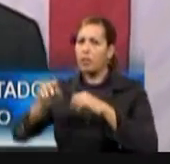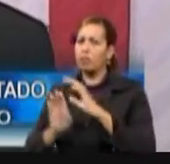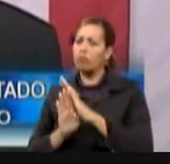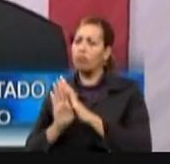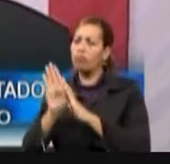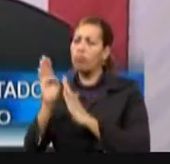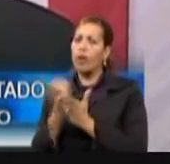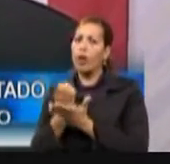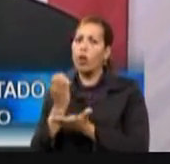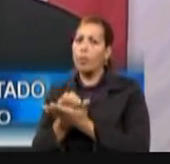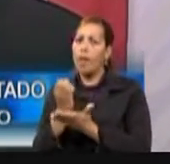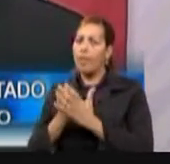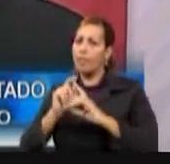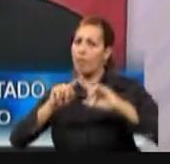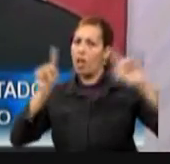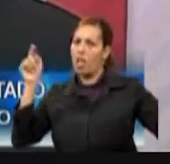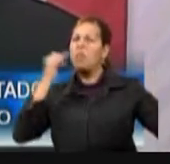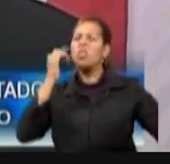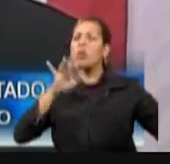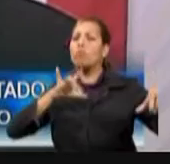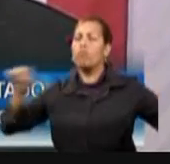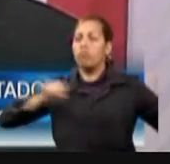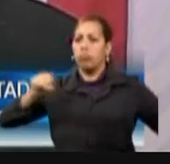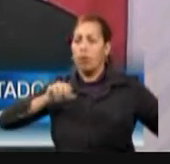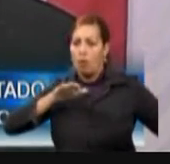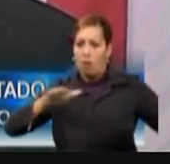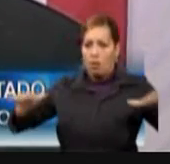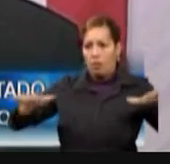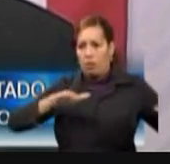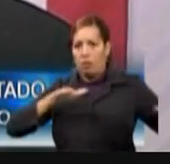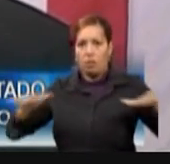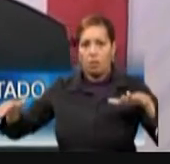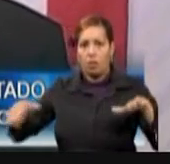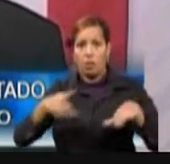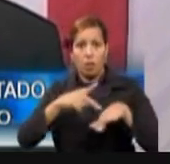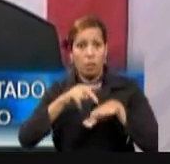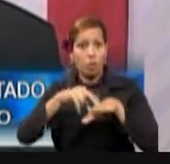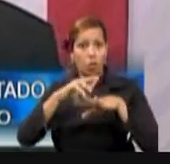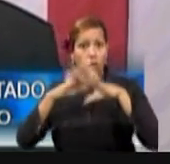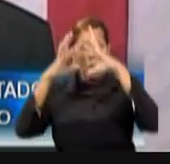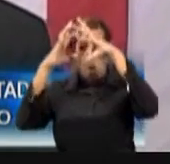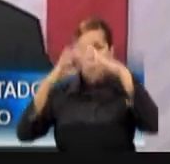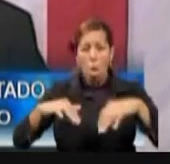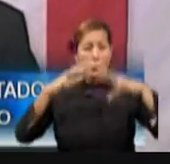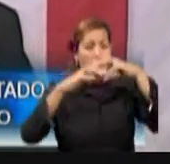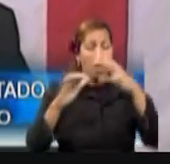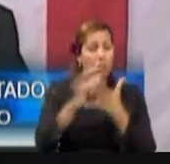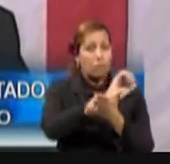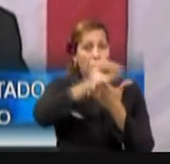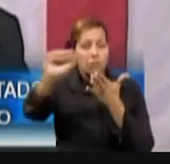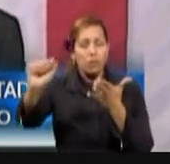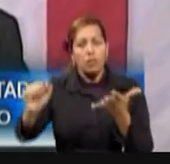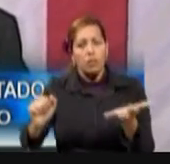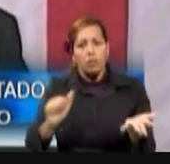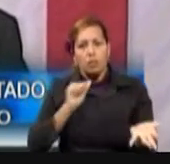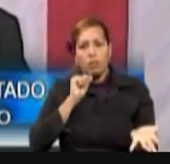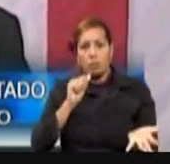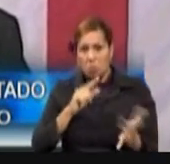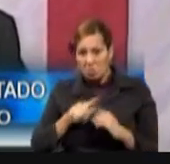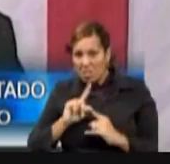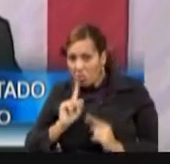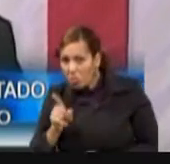nos lleva a pensar que en un terremoto similar, Puerto Rico no sufriría tanta devastación. Pero estamos seguros de eso.